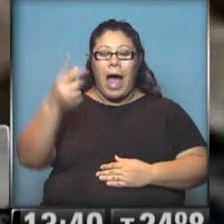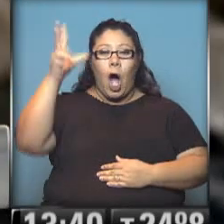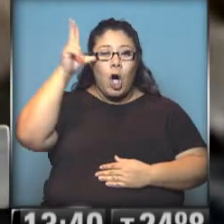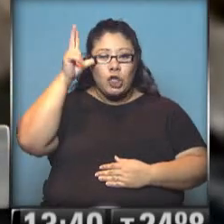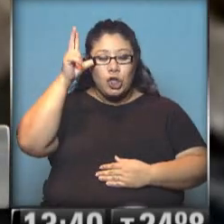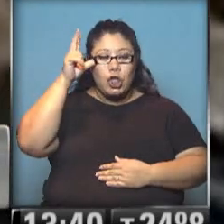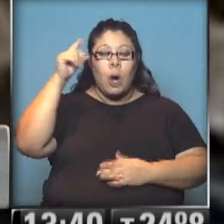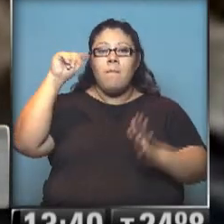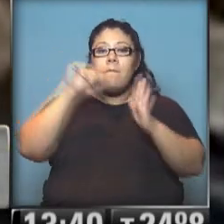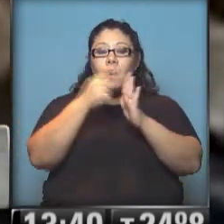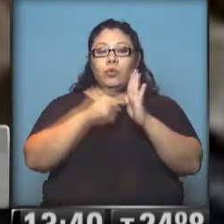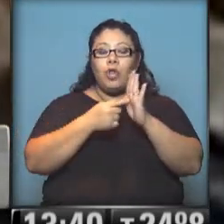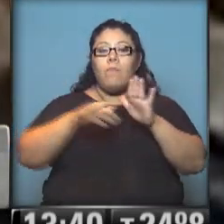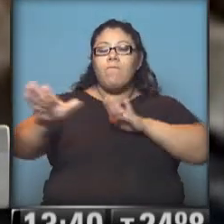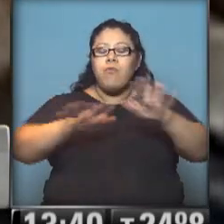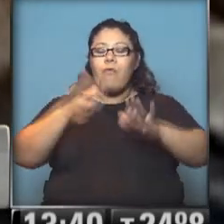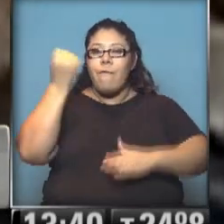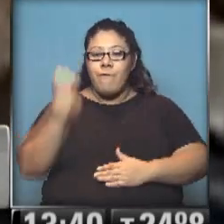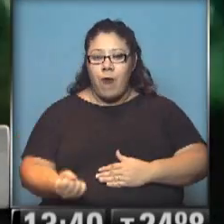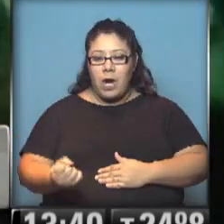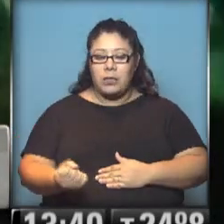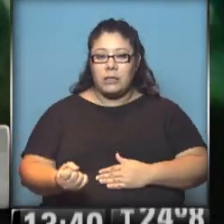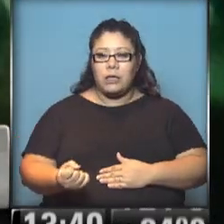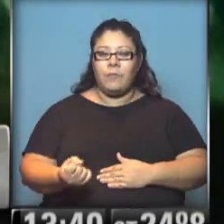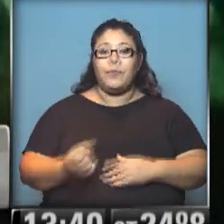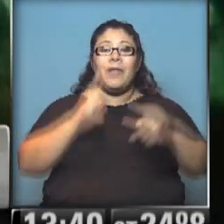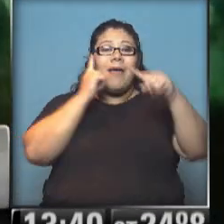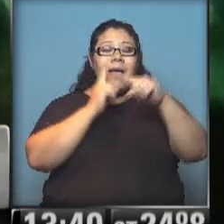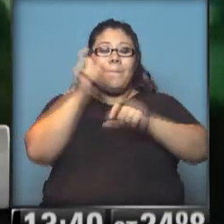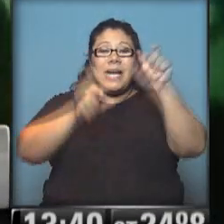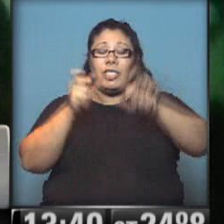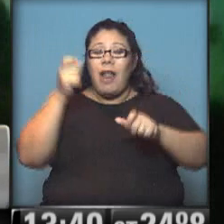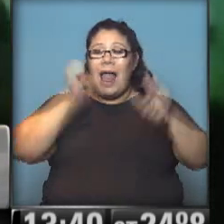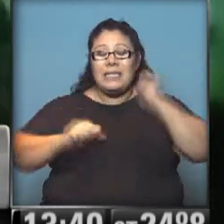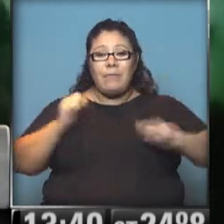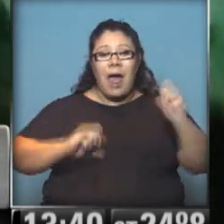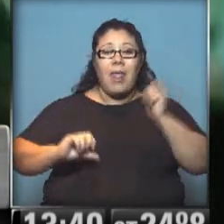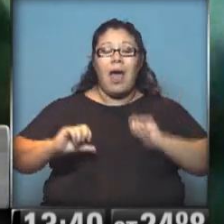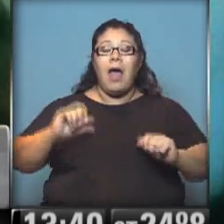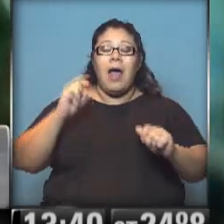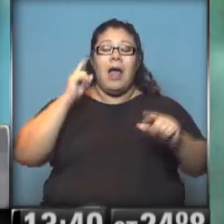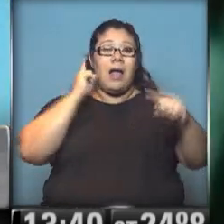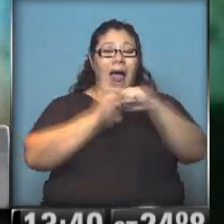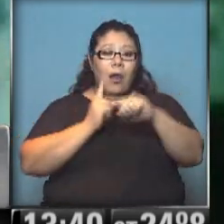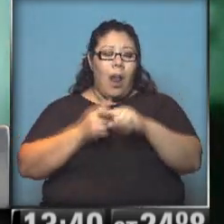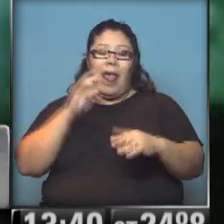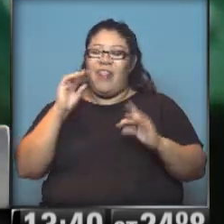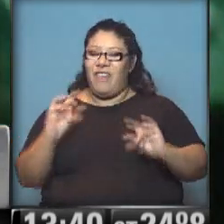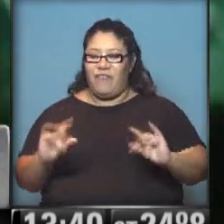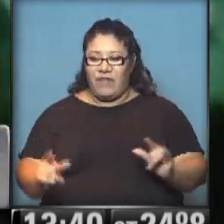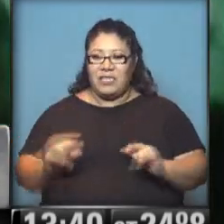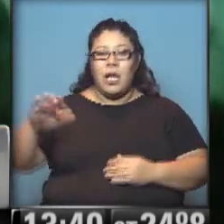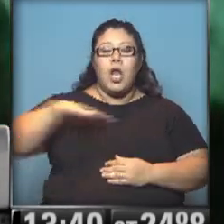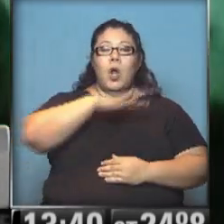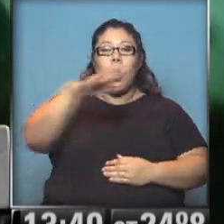ahora Es incalculable la cantidad de heridos Debido al estado de ruina En que quedó Katmandú La capital del país Una ciudad que